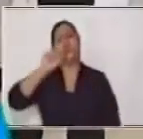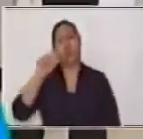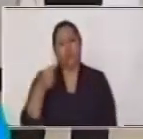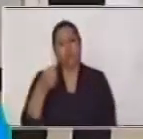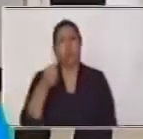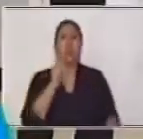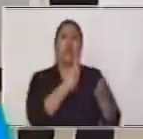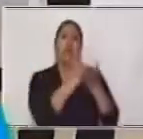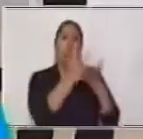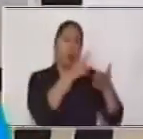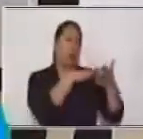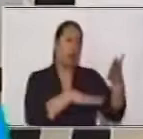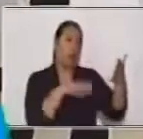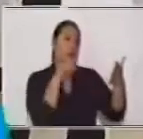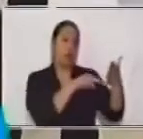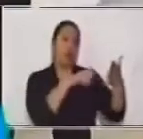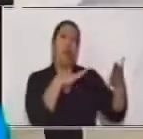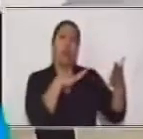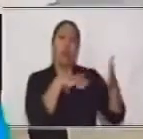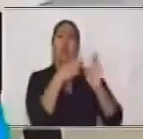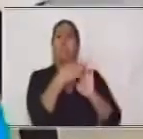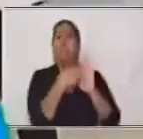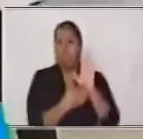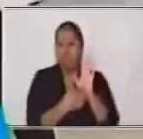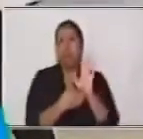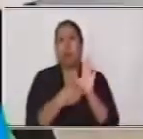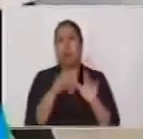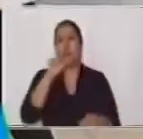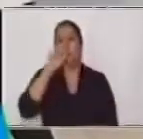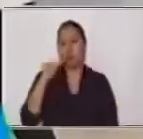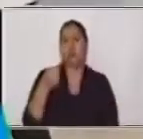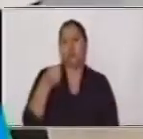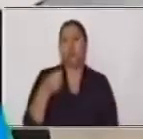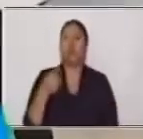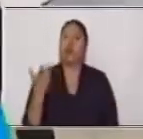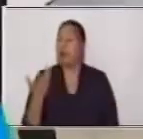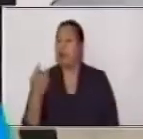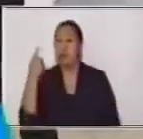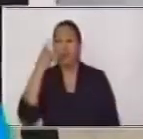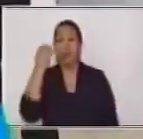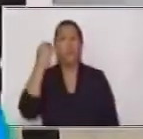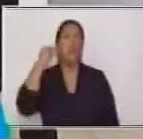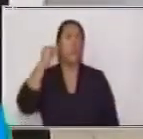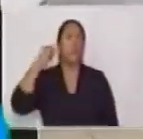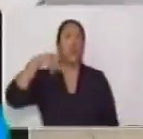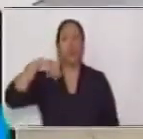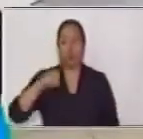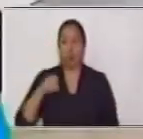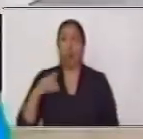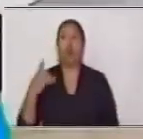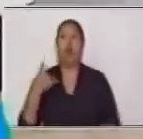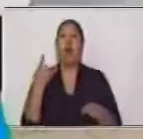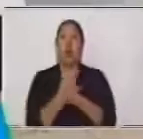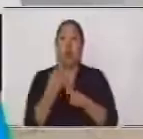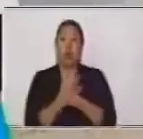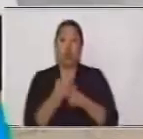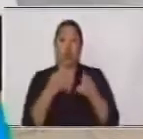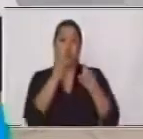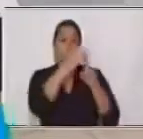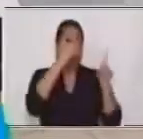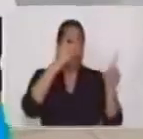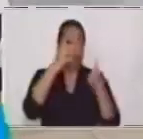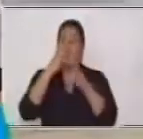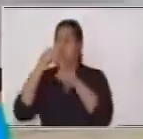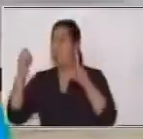textos, en párrafos, y la coma es un signo que sirve para unir oraciones breves que están relacionadas entre